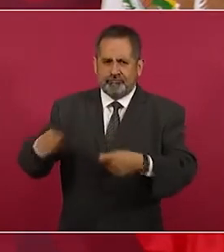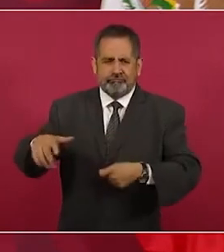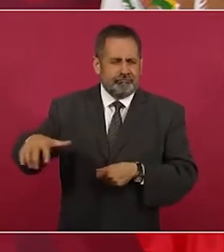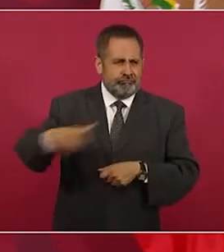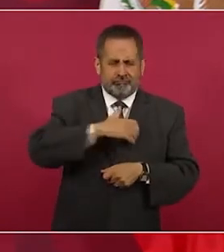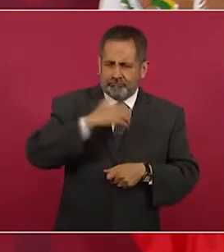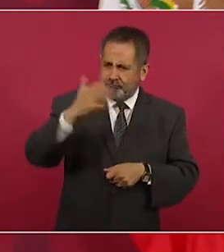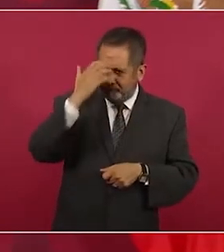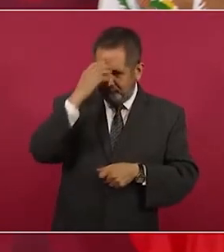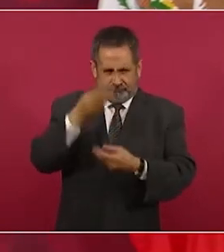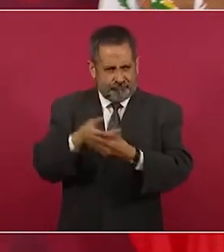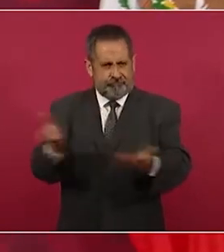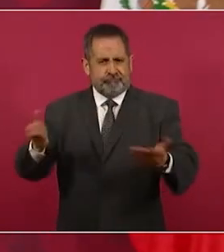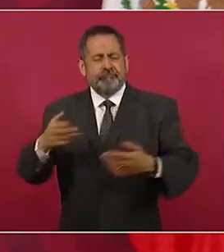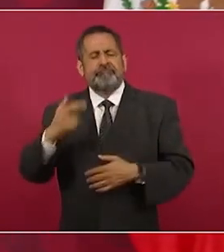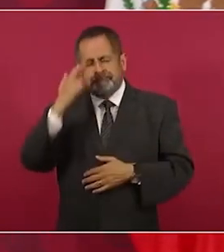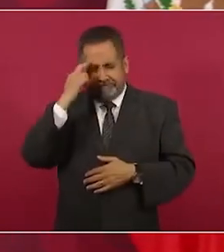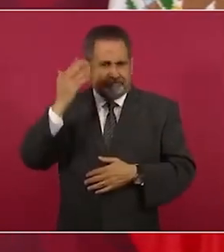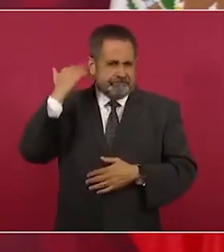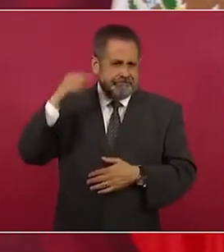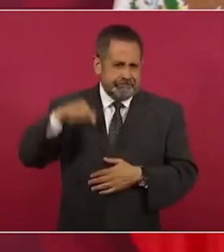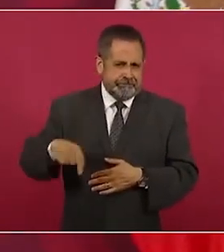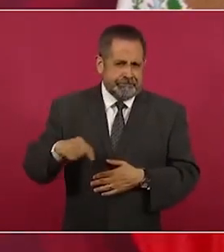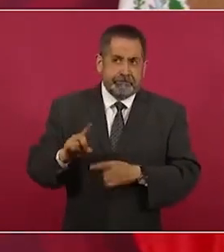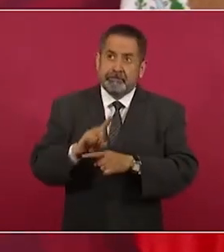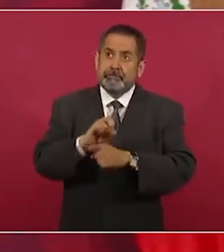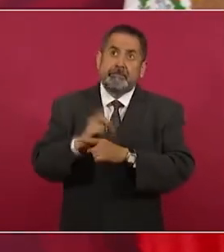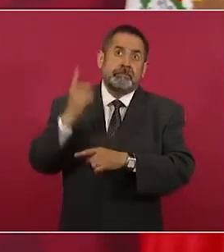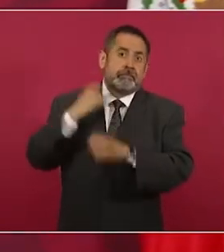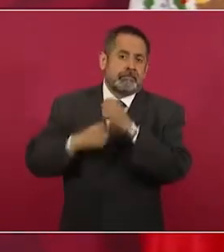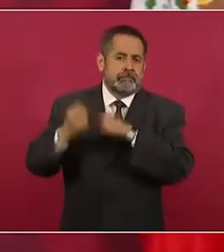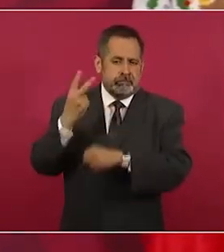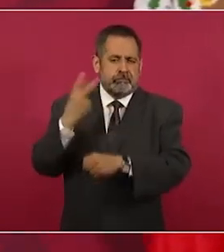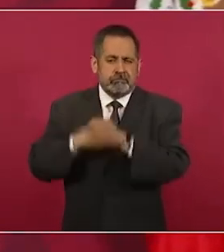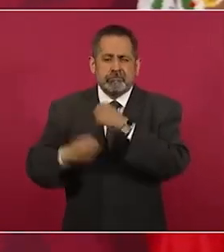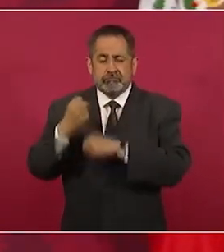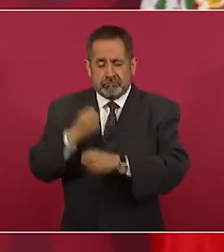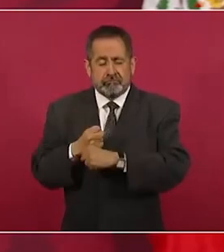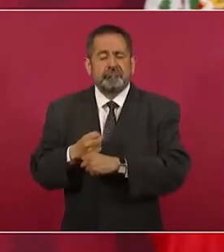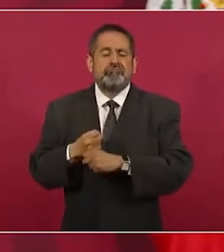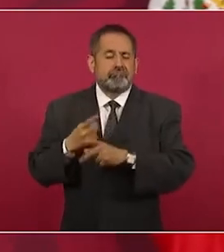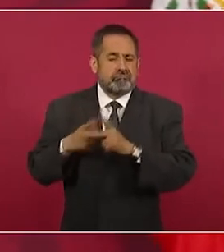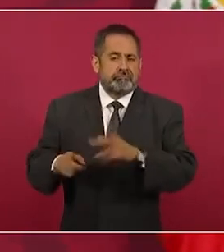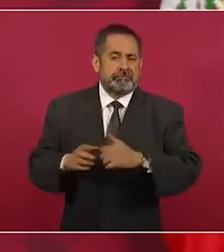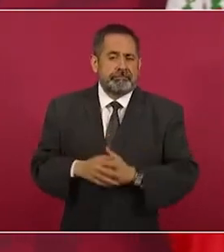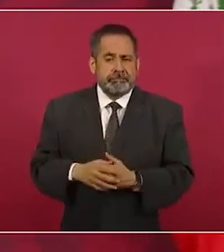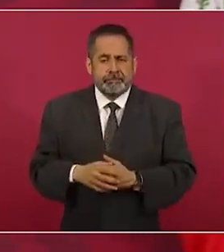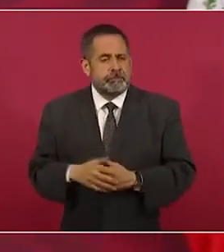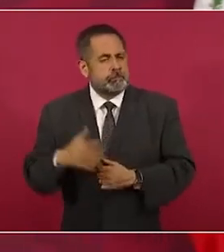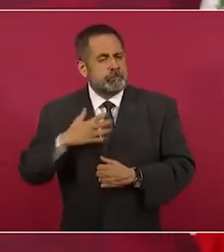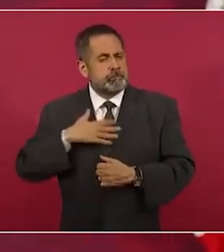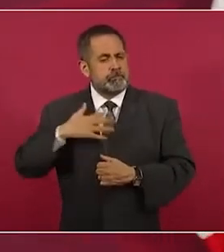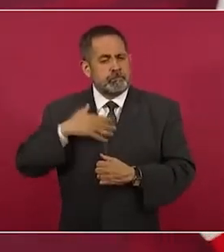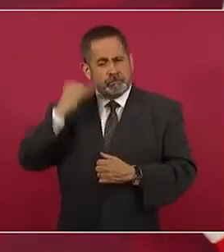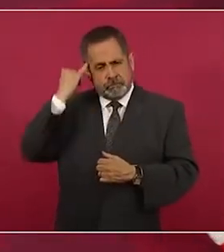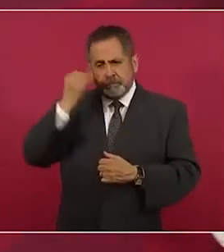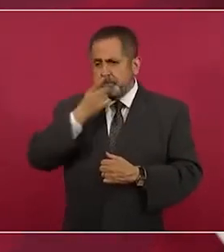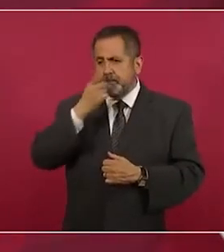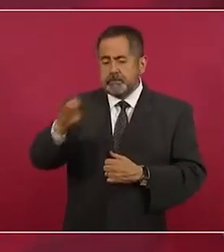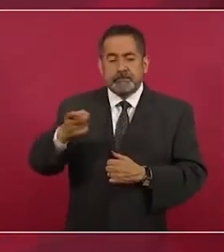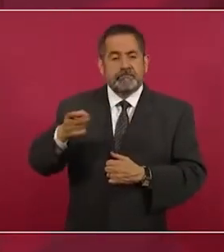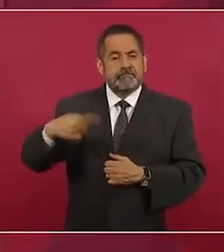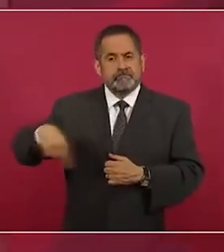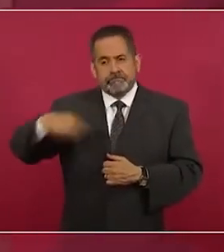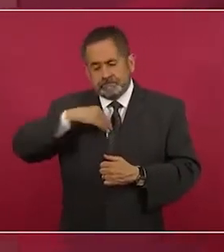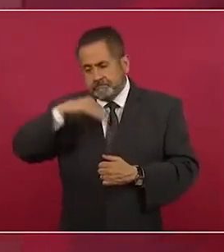desde entonces, donde les planteaba que teníamos